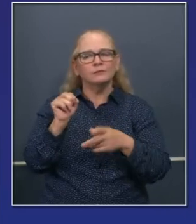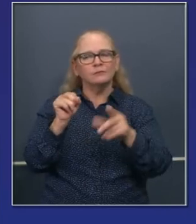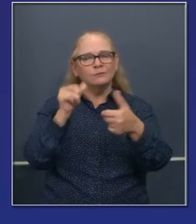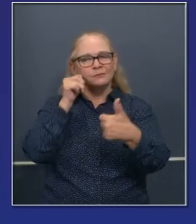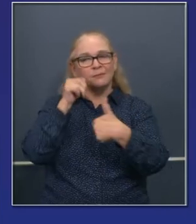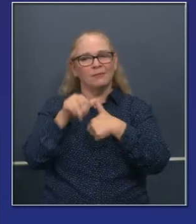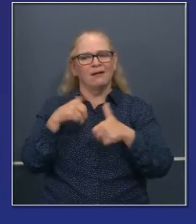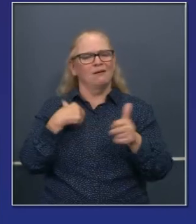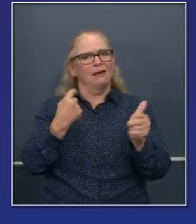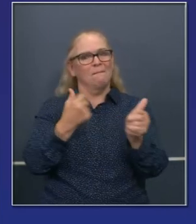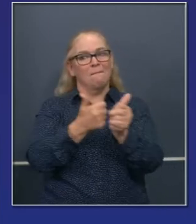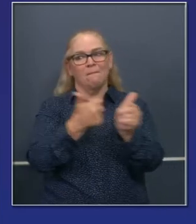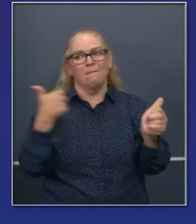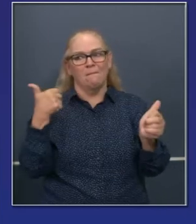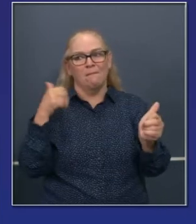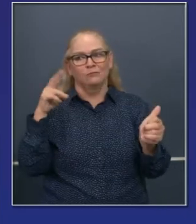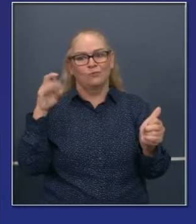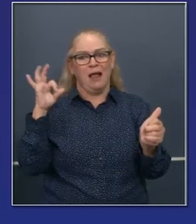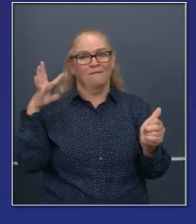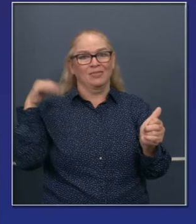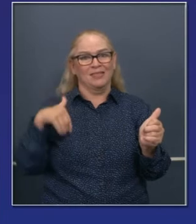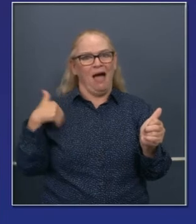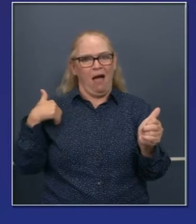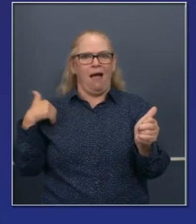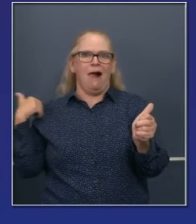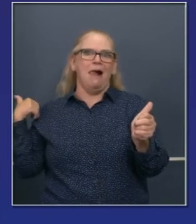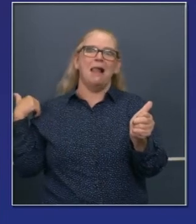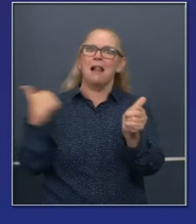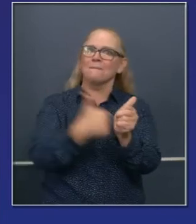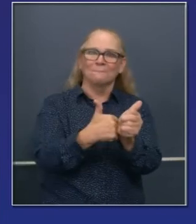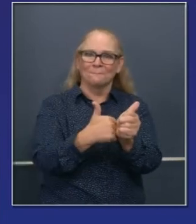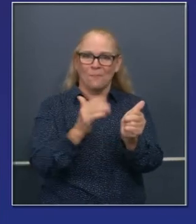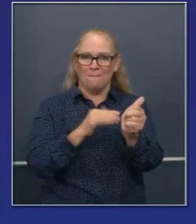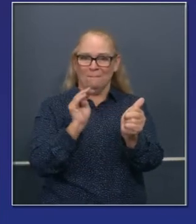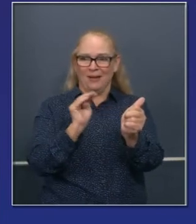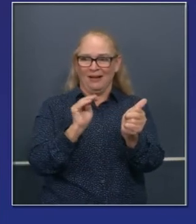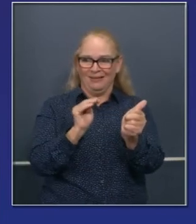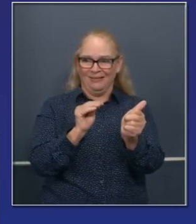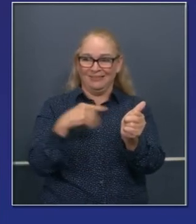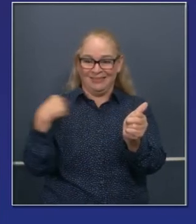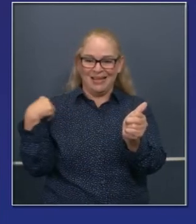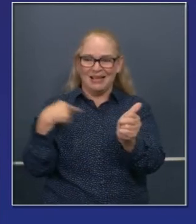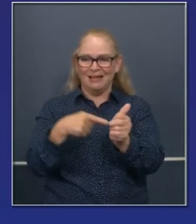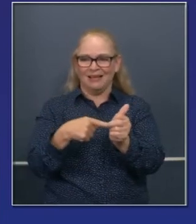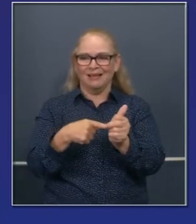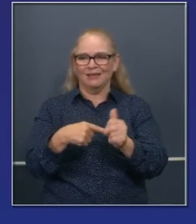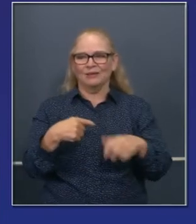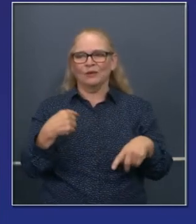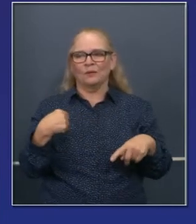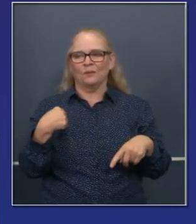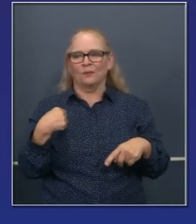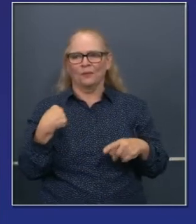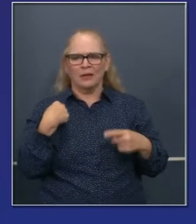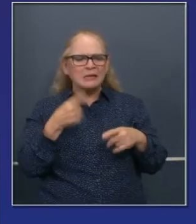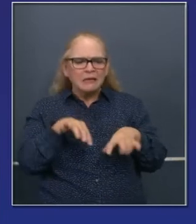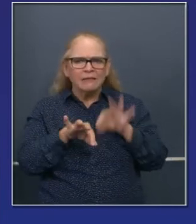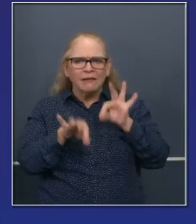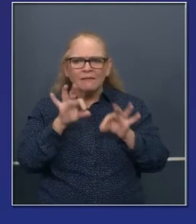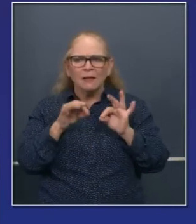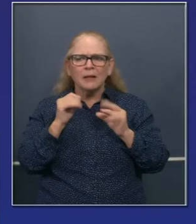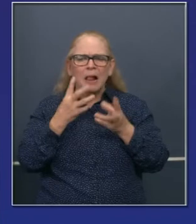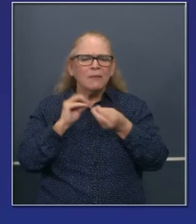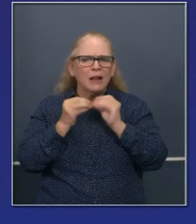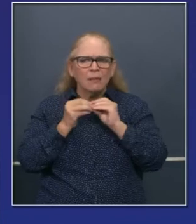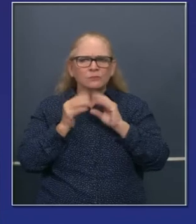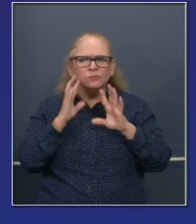ese número, los 25,900 de casos del pasado, y veremos el número de positivos que tenemos, y empezaremos a